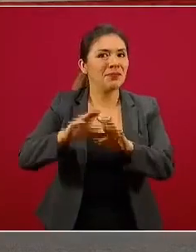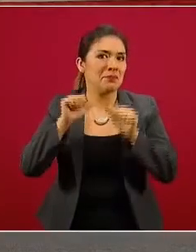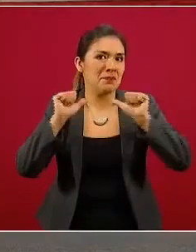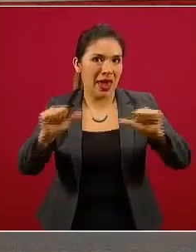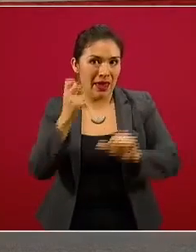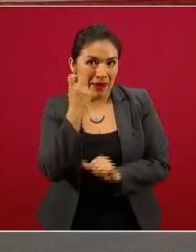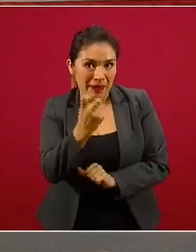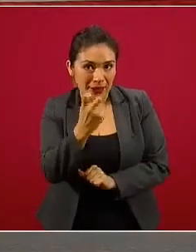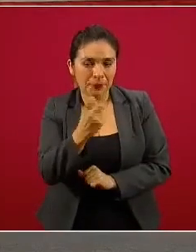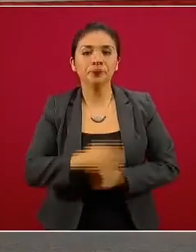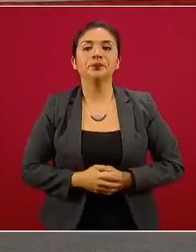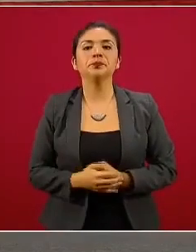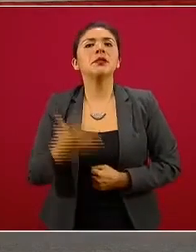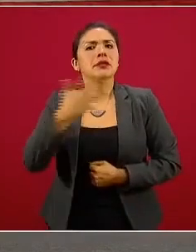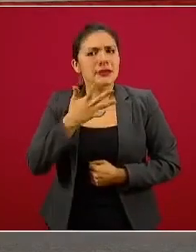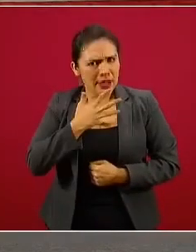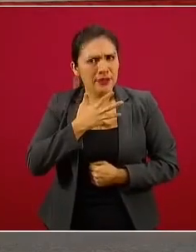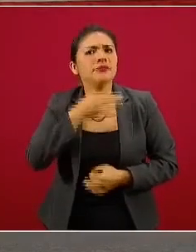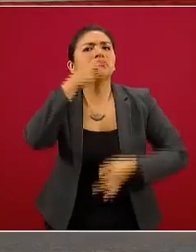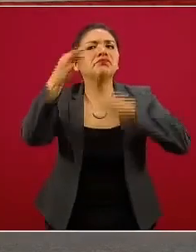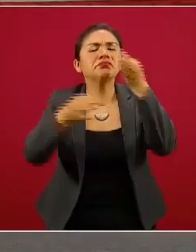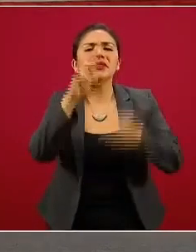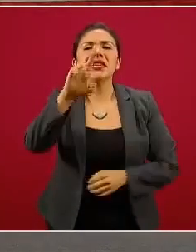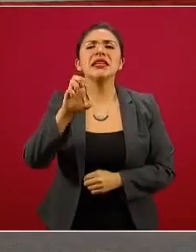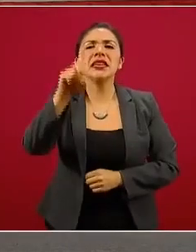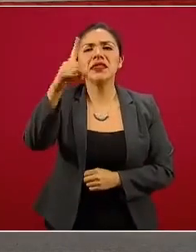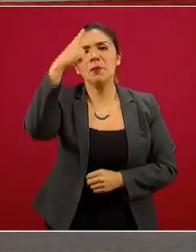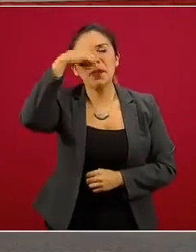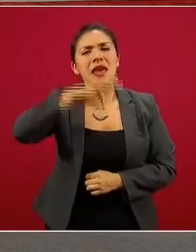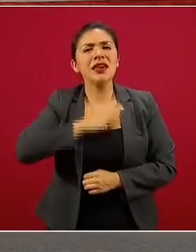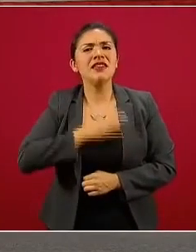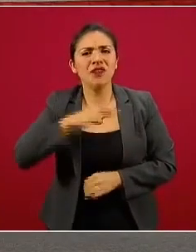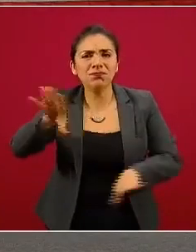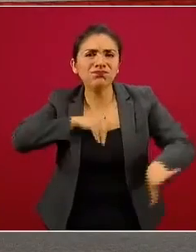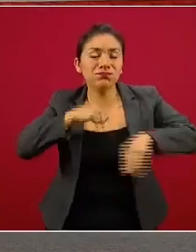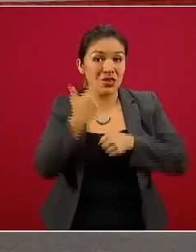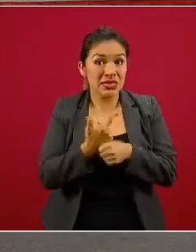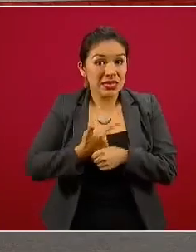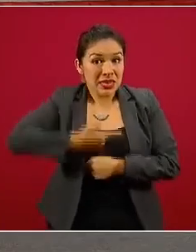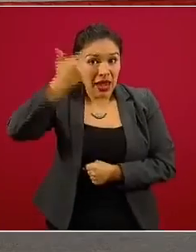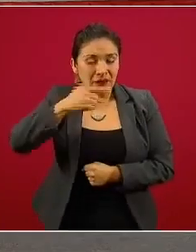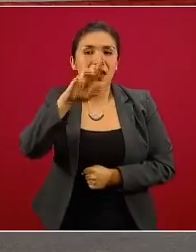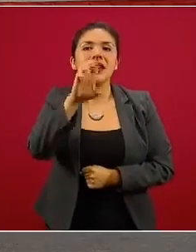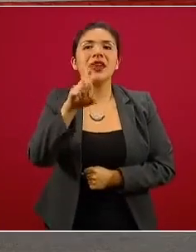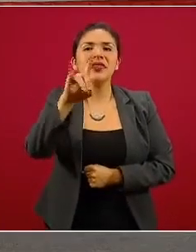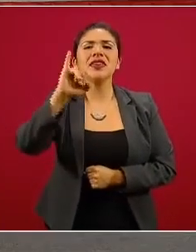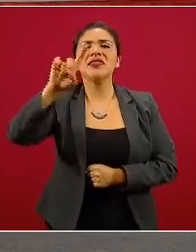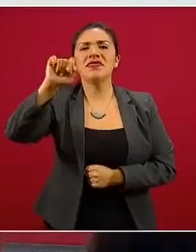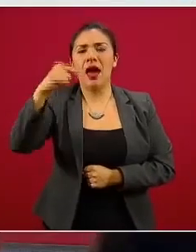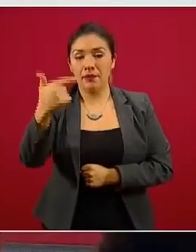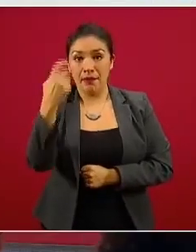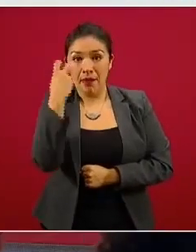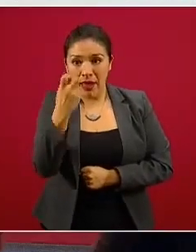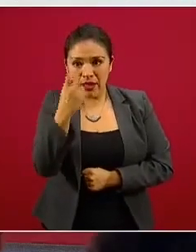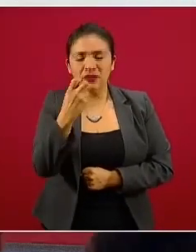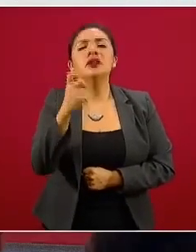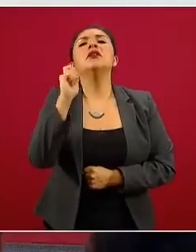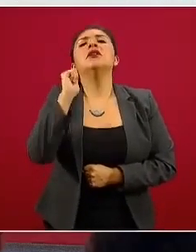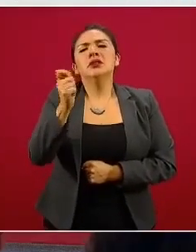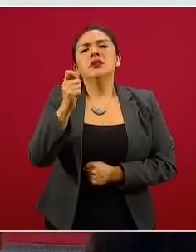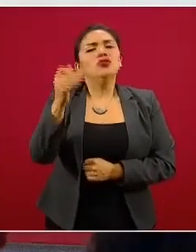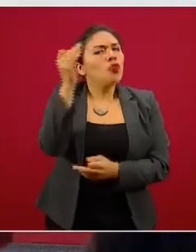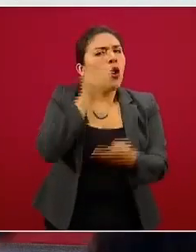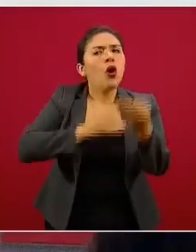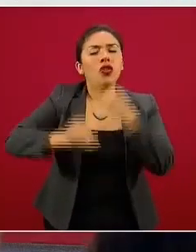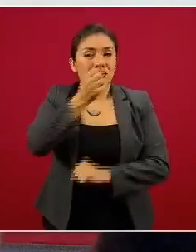Tenemos esta red de notificación que le llamamos Red Infección Respiratoria Aguda Grave, Red IRAJ. Es un mecanismo de